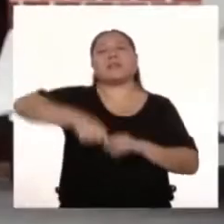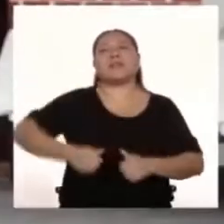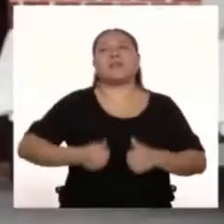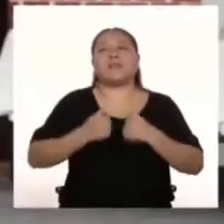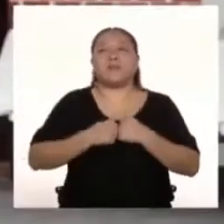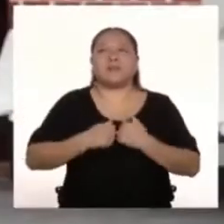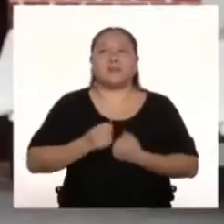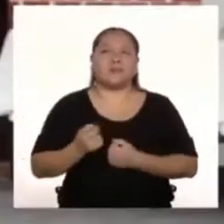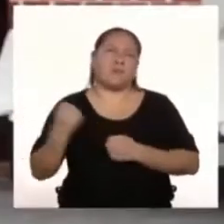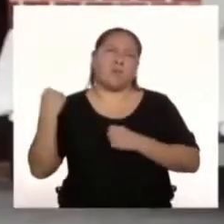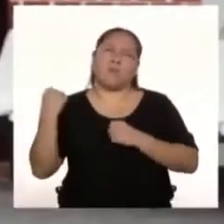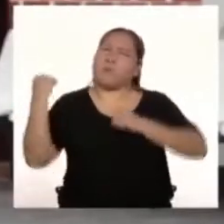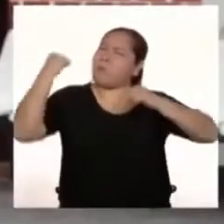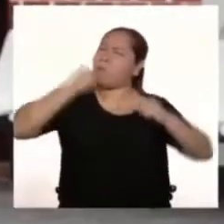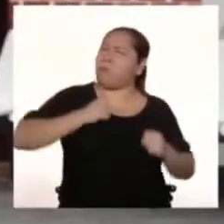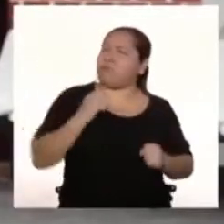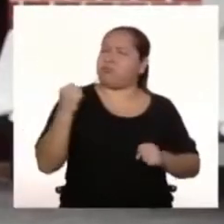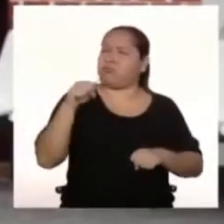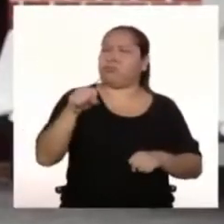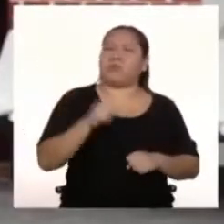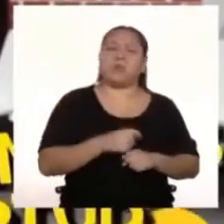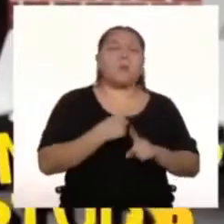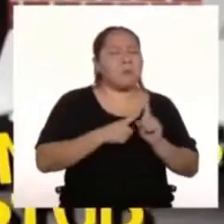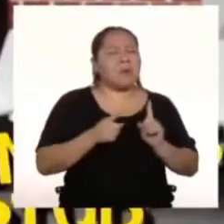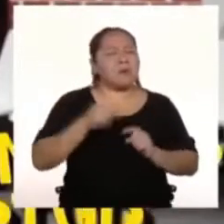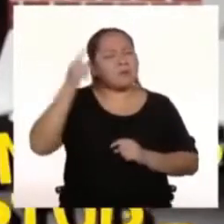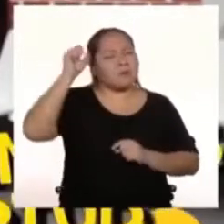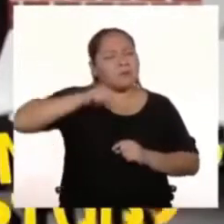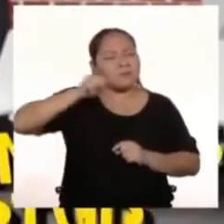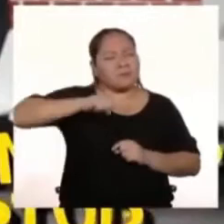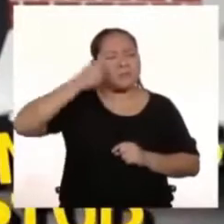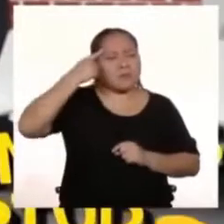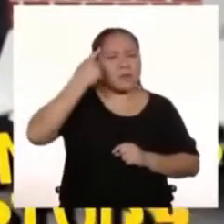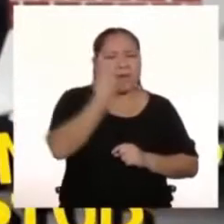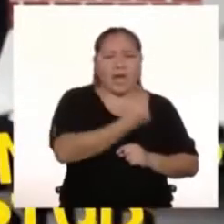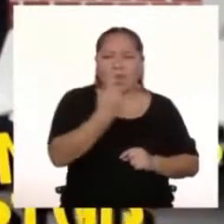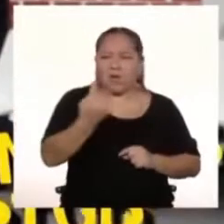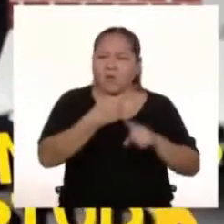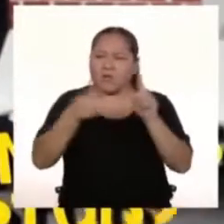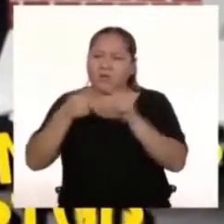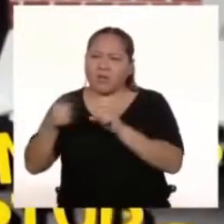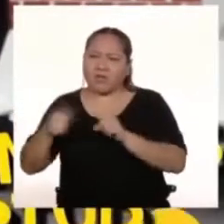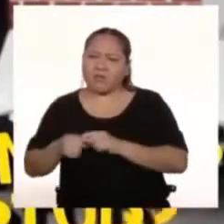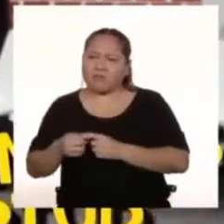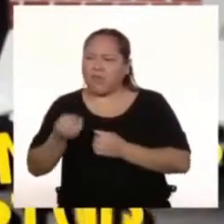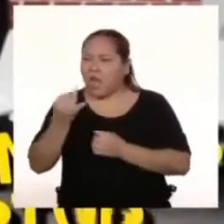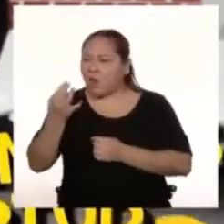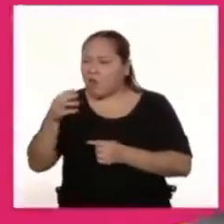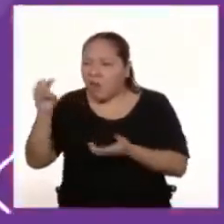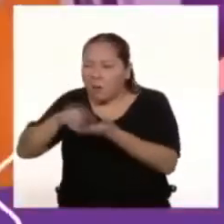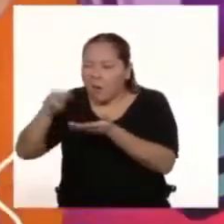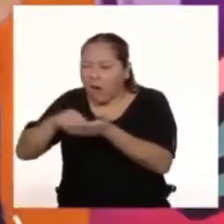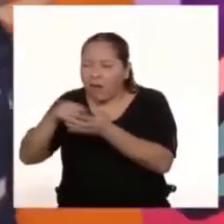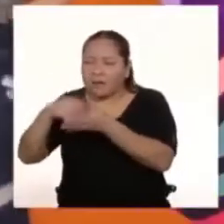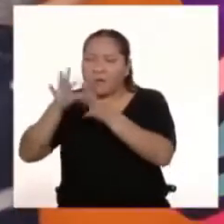Superpoderes no Pero creo que cada persona Es distinta a otra Y tiene alguna virtud Que sobresale más en ella